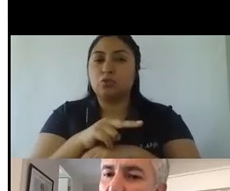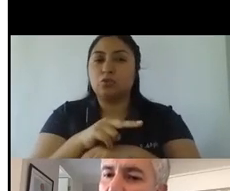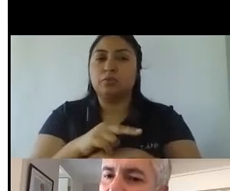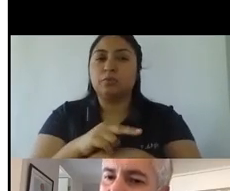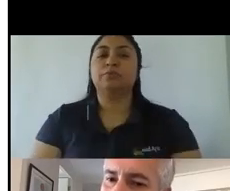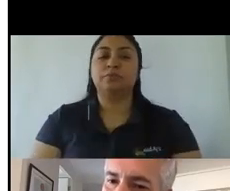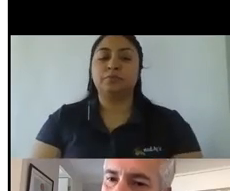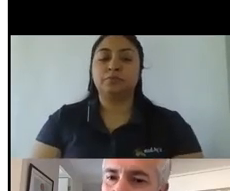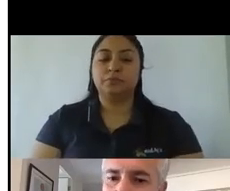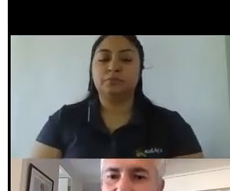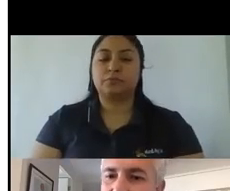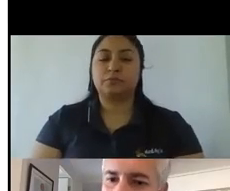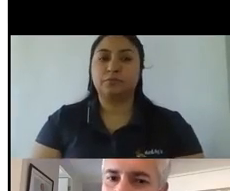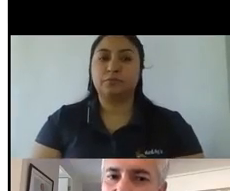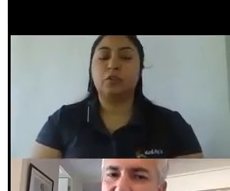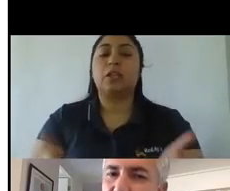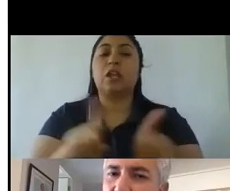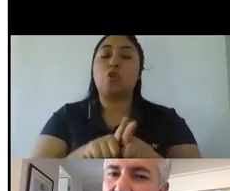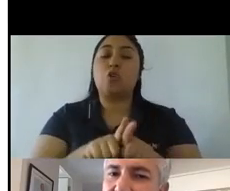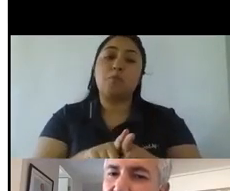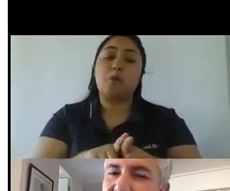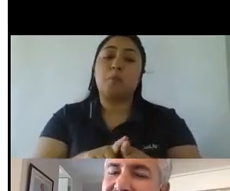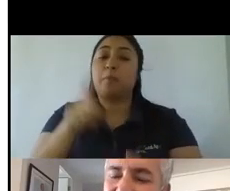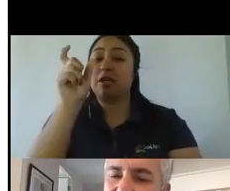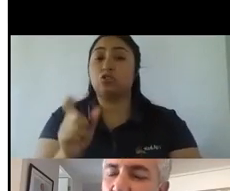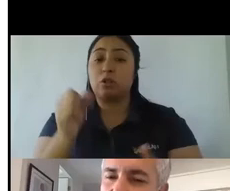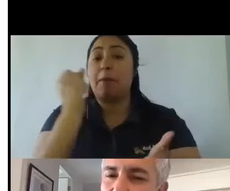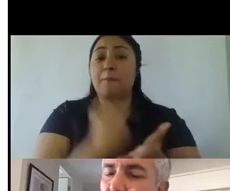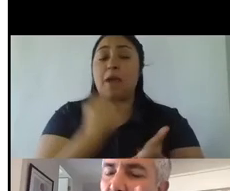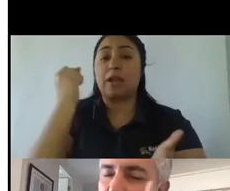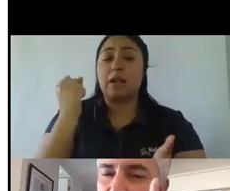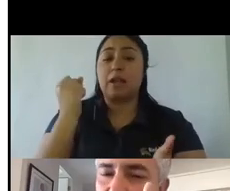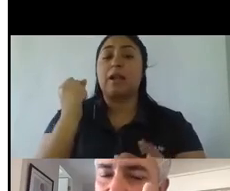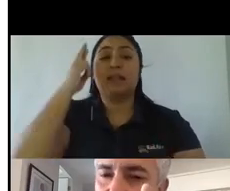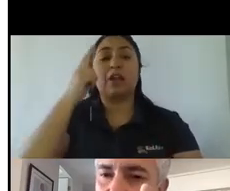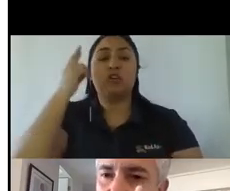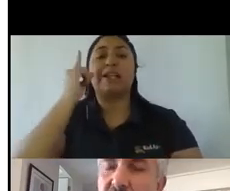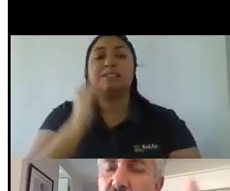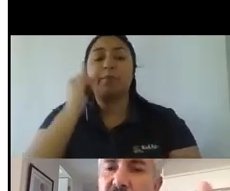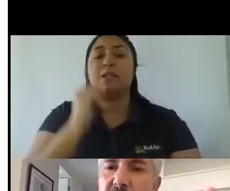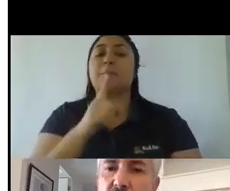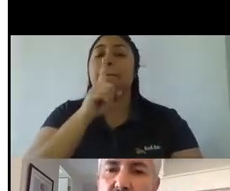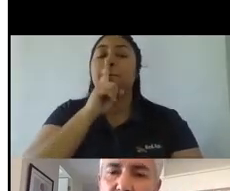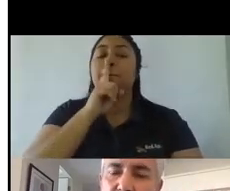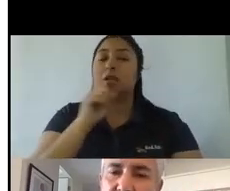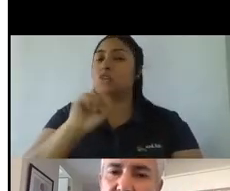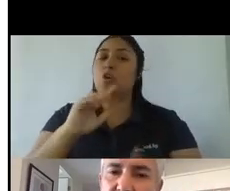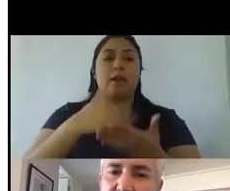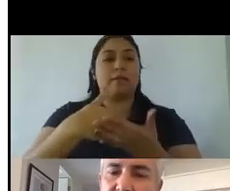como marqueteros debemos recordar siempre que el silencio por ejemplo nunca es una estrategia fue lo que pasó